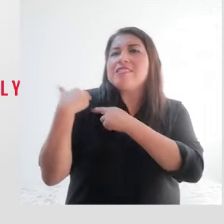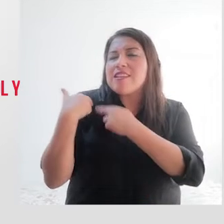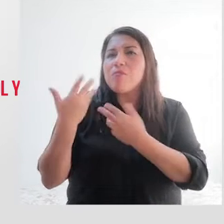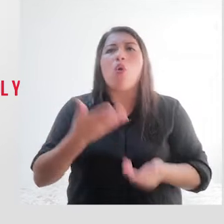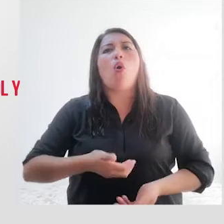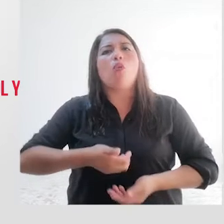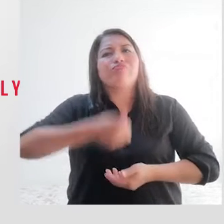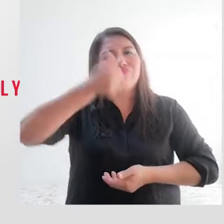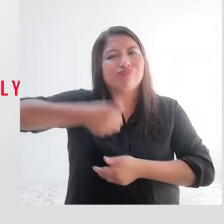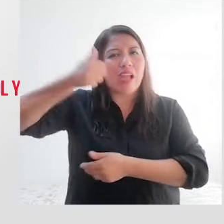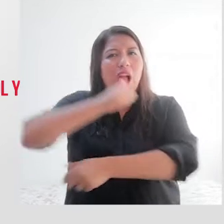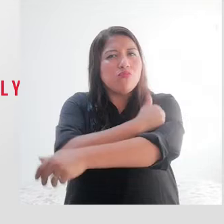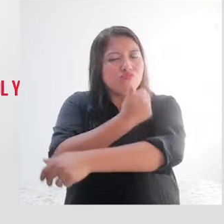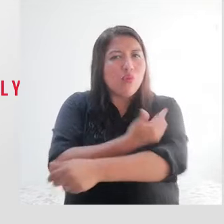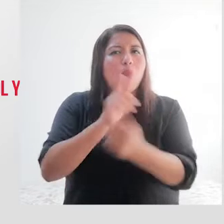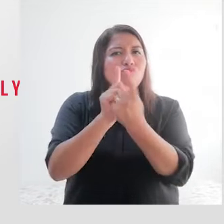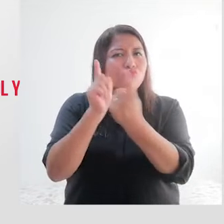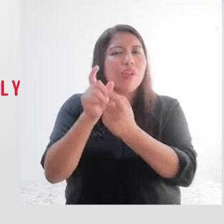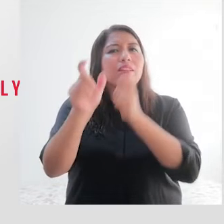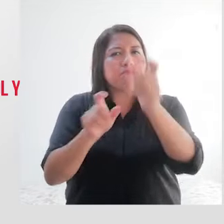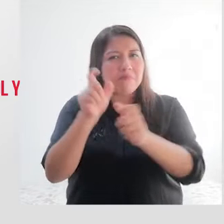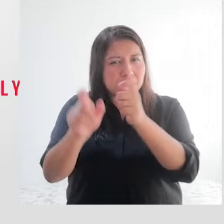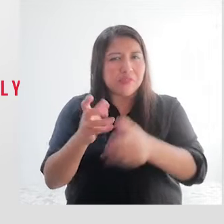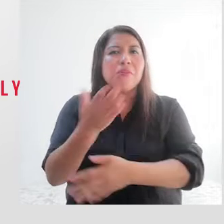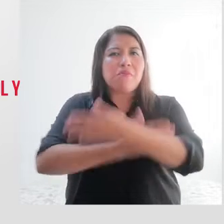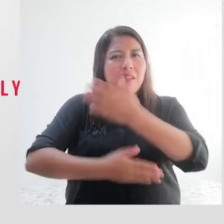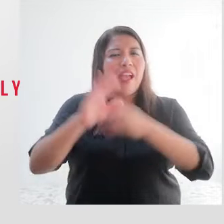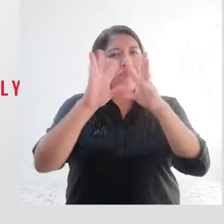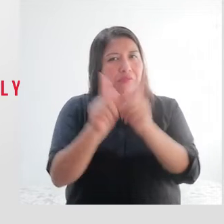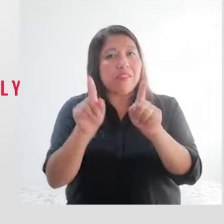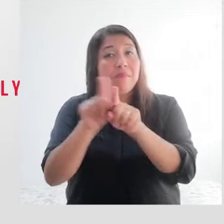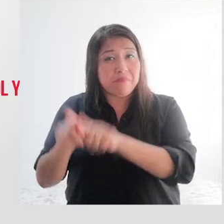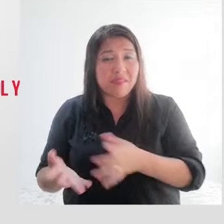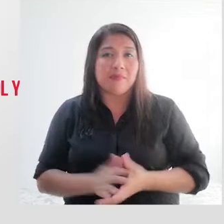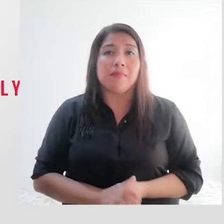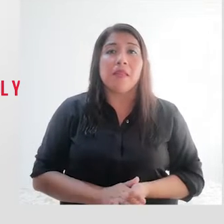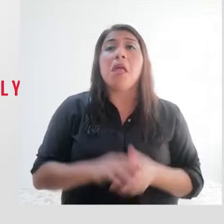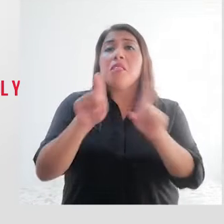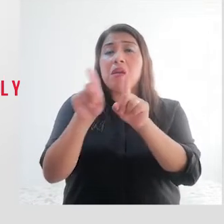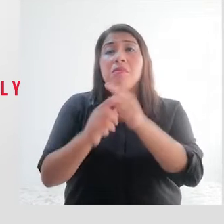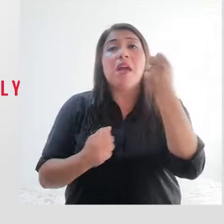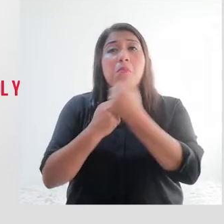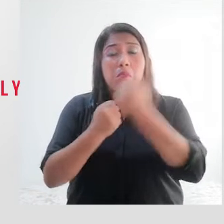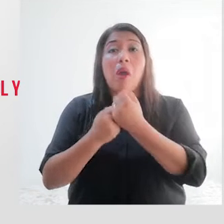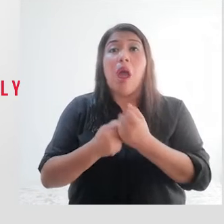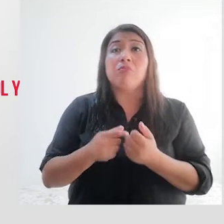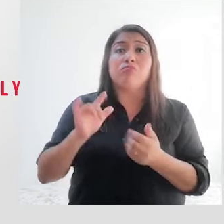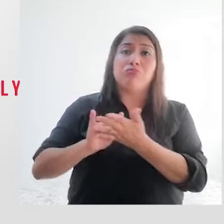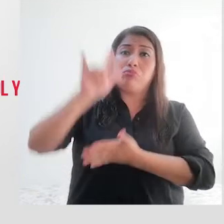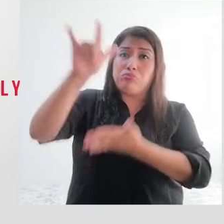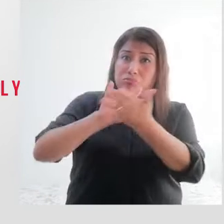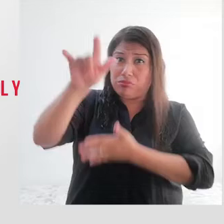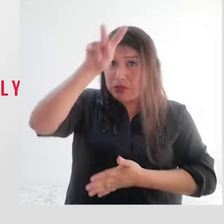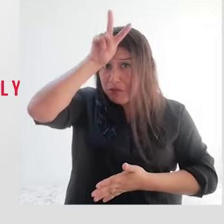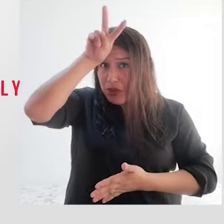instituciones privadas y las organizaciones de personas con discapacidad. En ese sentido, les comentaré que con el apoyo de la Fuerza Aérea del